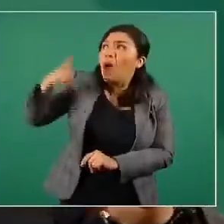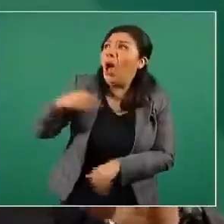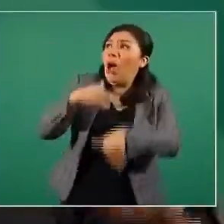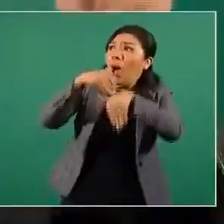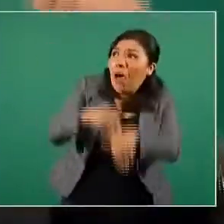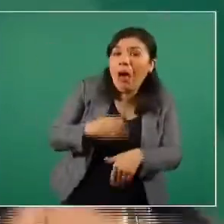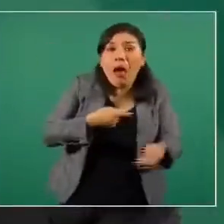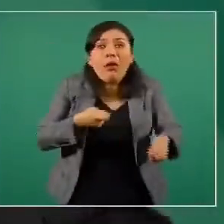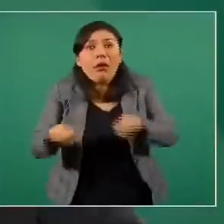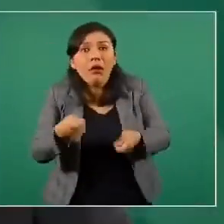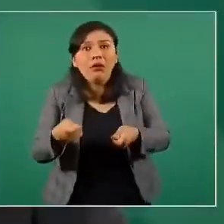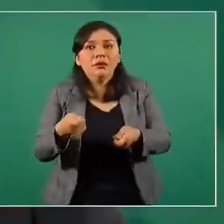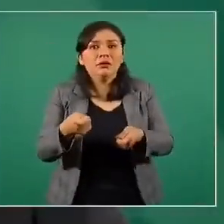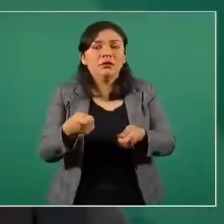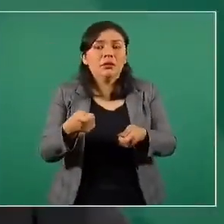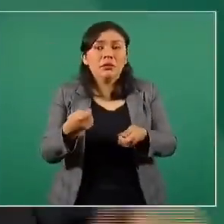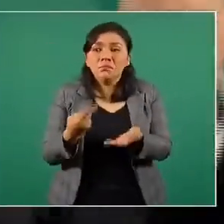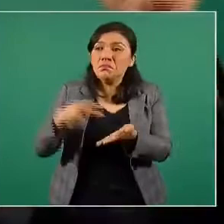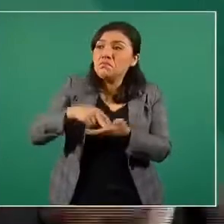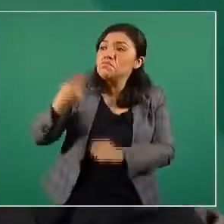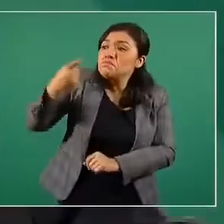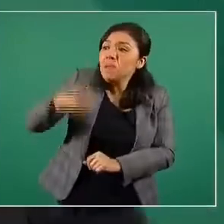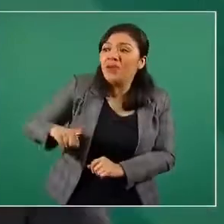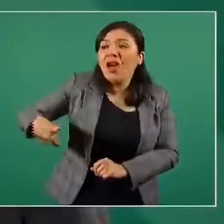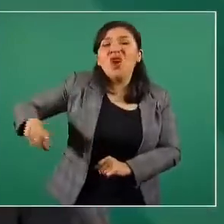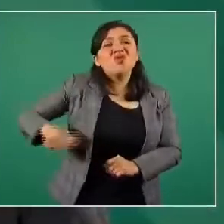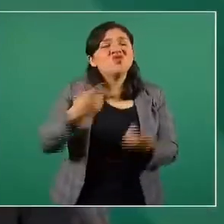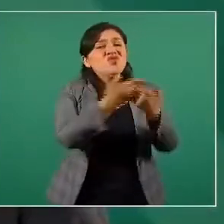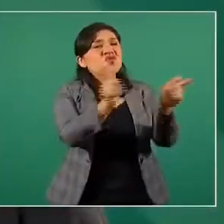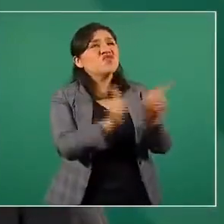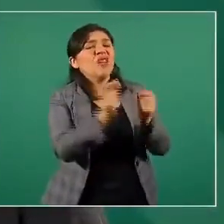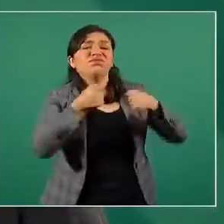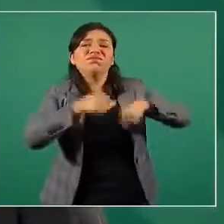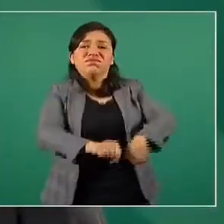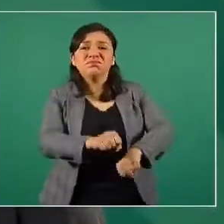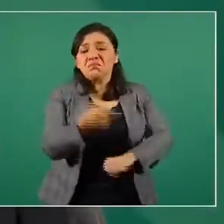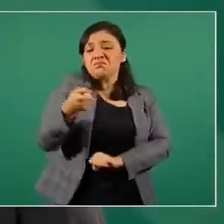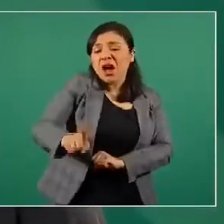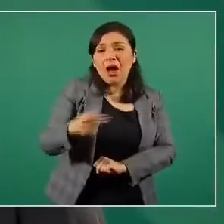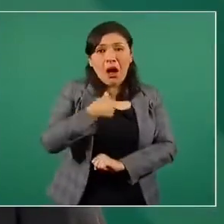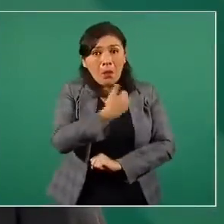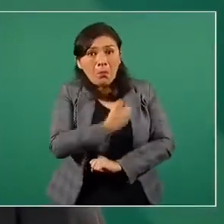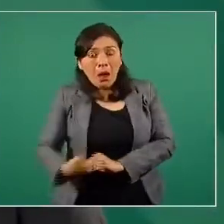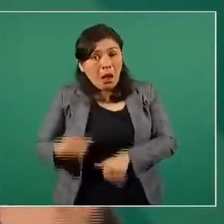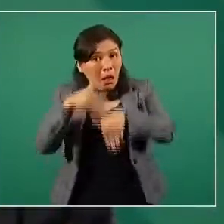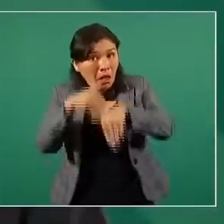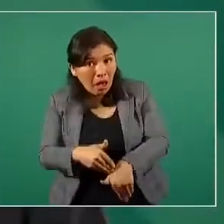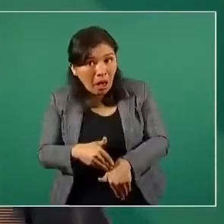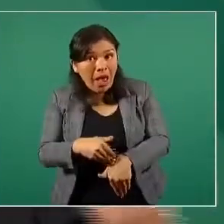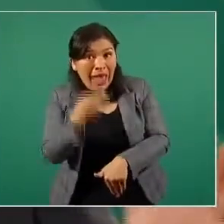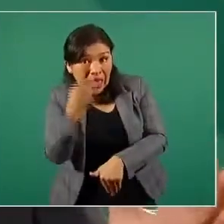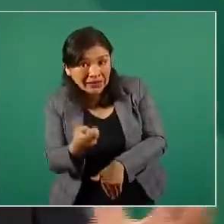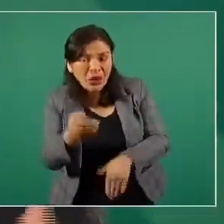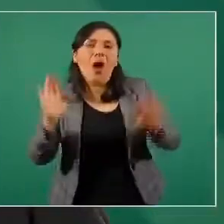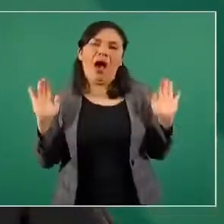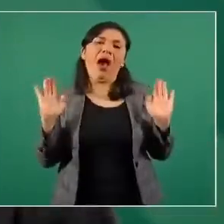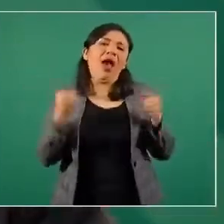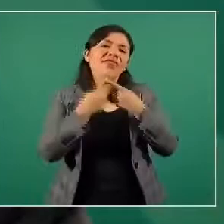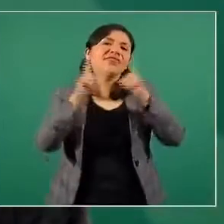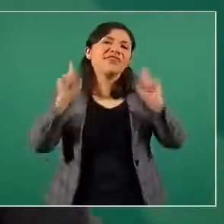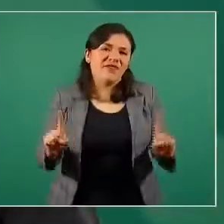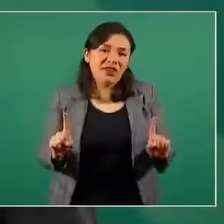impuesto por grupos de intereses creados, sería otra cosa.